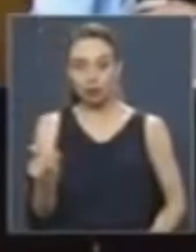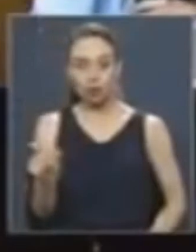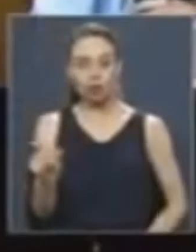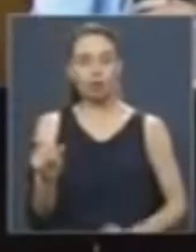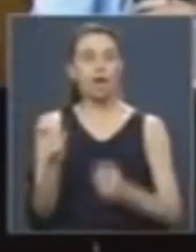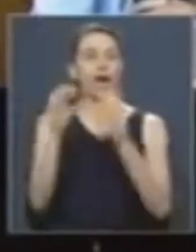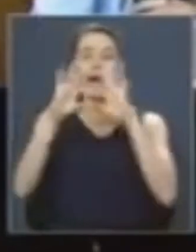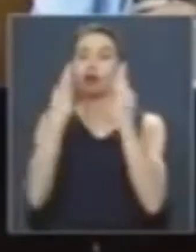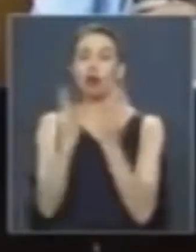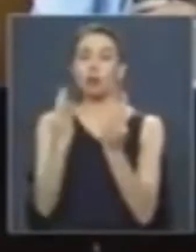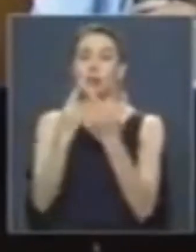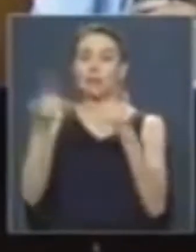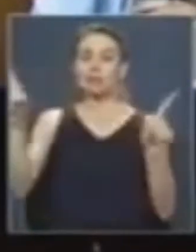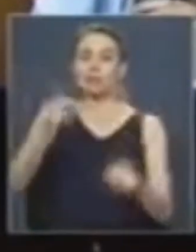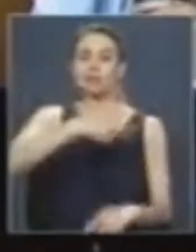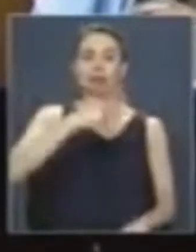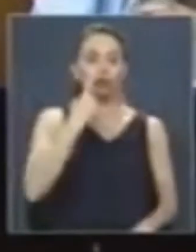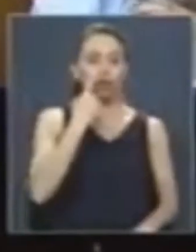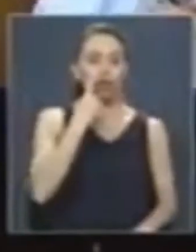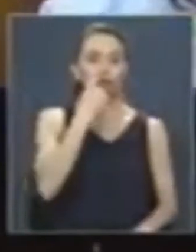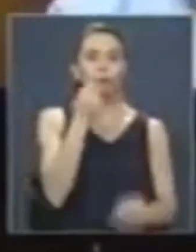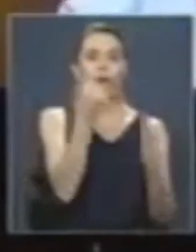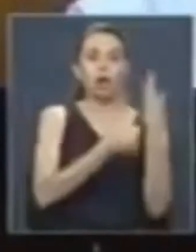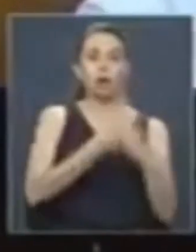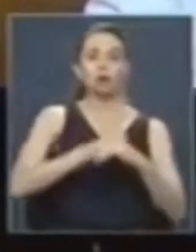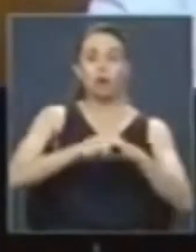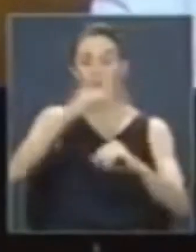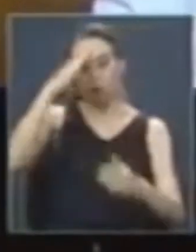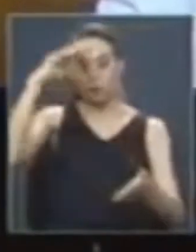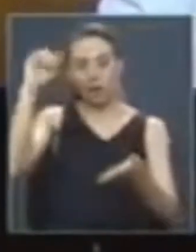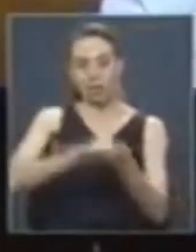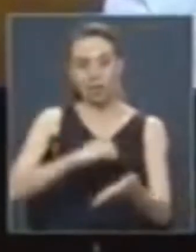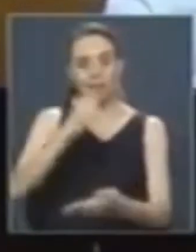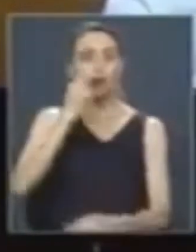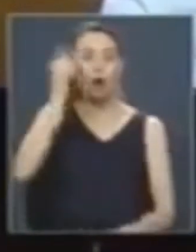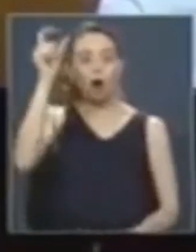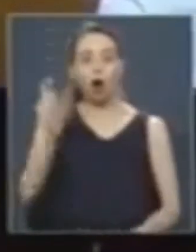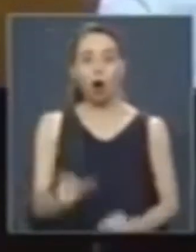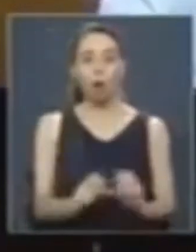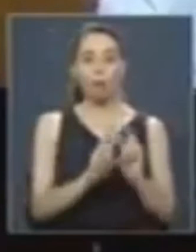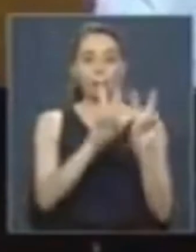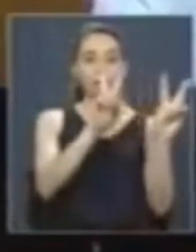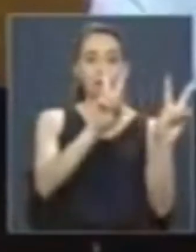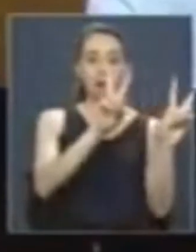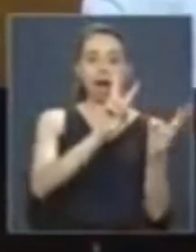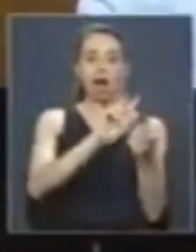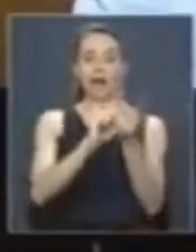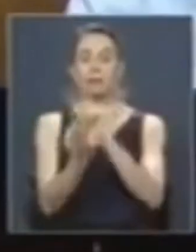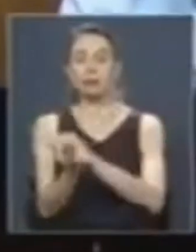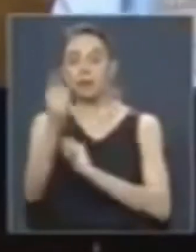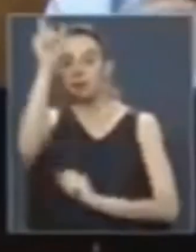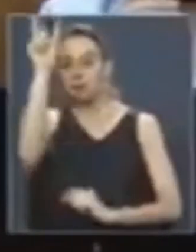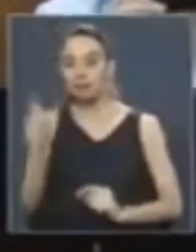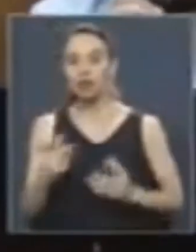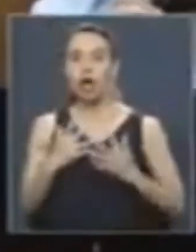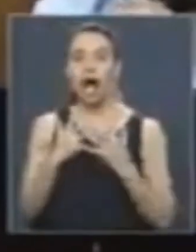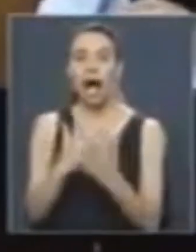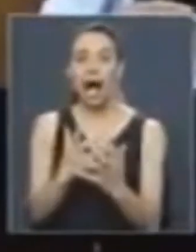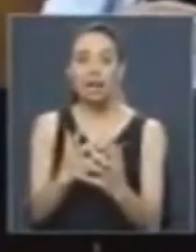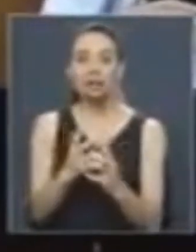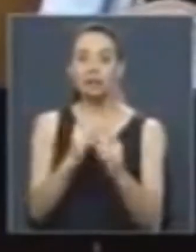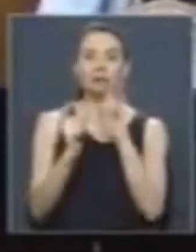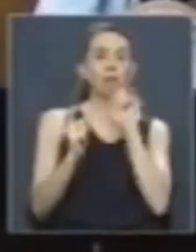distinta a la que conocimos en la lucha contra la dictadura. El hombre de paz cedió su lugar a un sujeto agresivo y